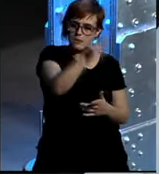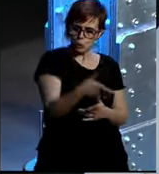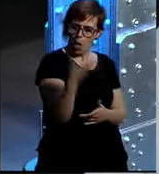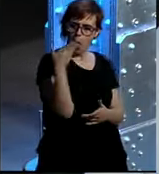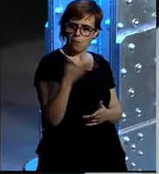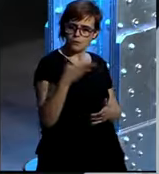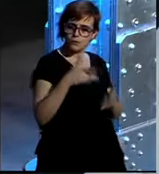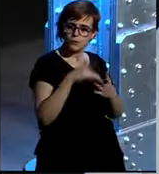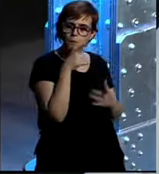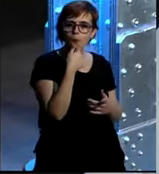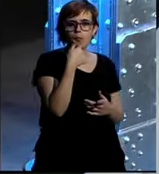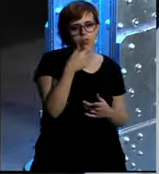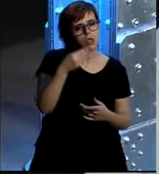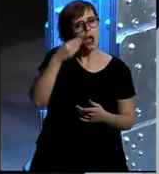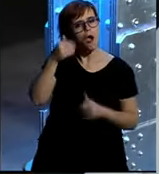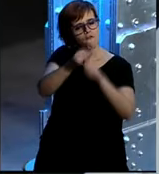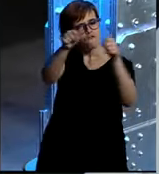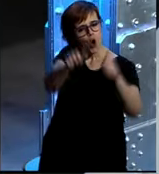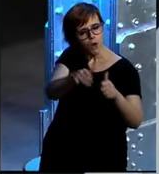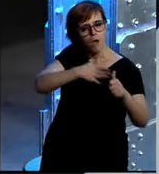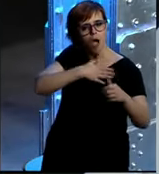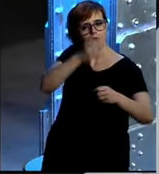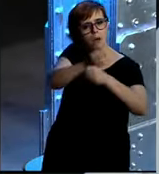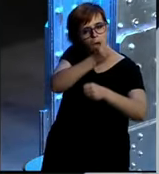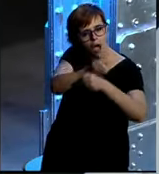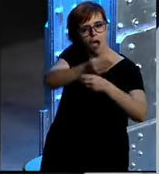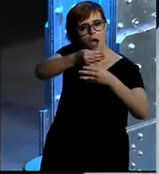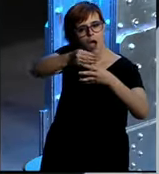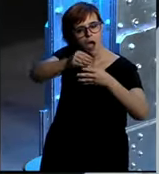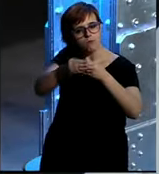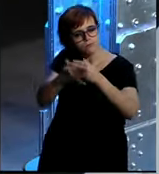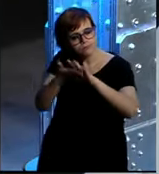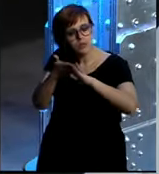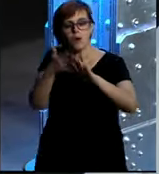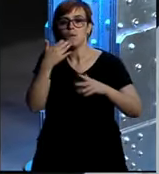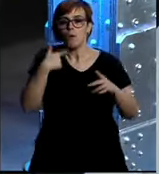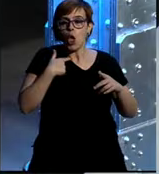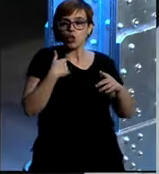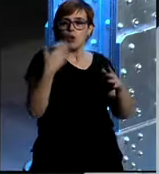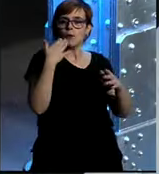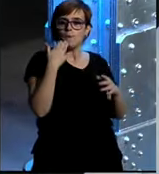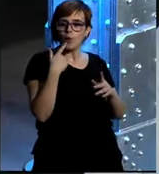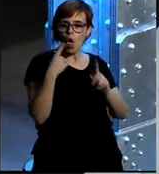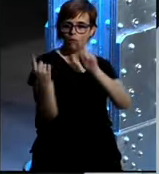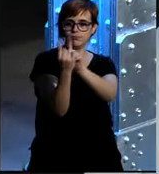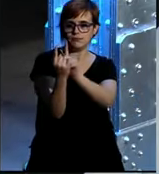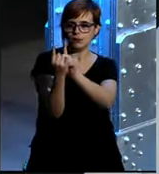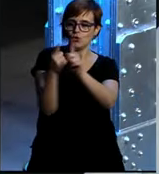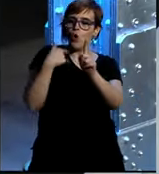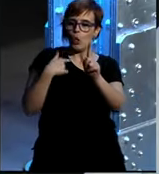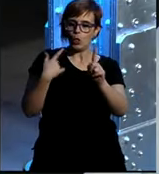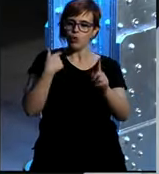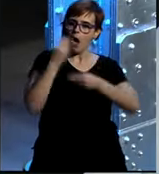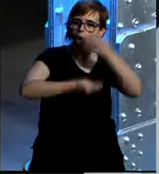cómo lo hacemos las cosas etcétera entonces bueno puede ser una compañía de gran consumo yo no soy B2B soy B2C